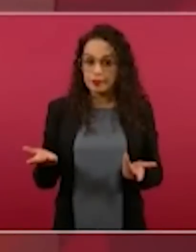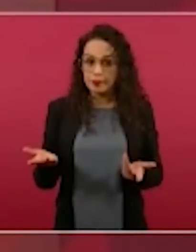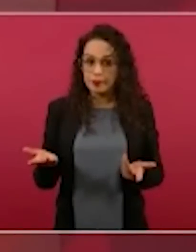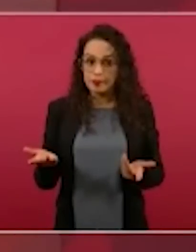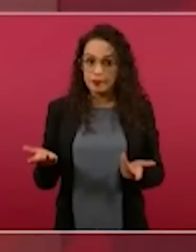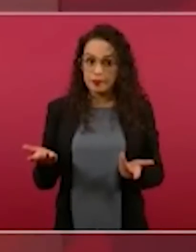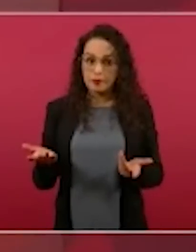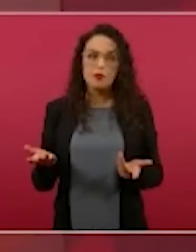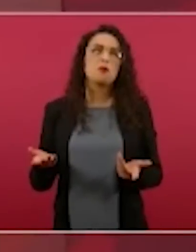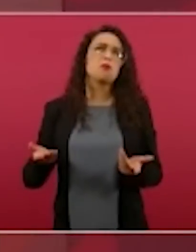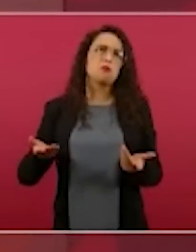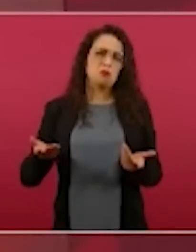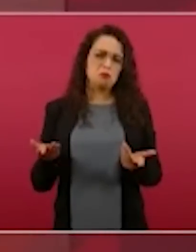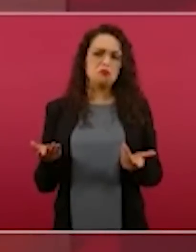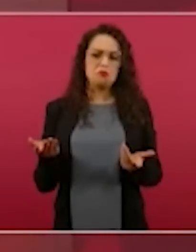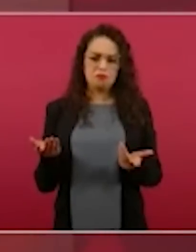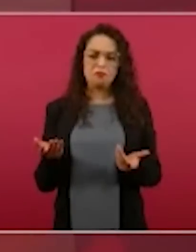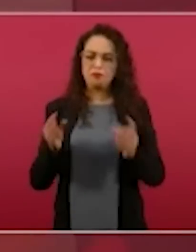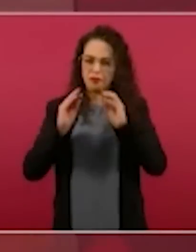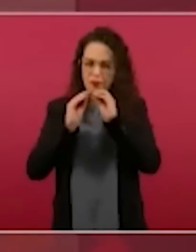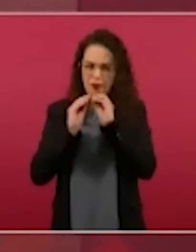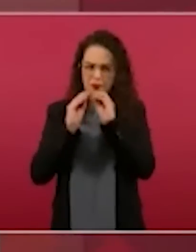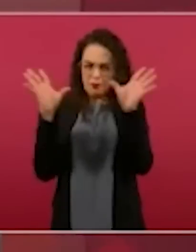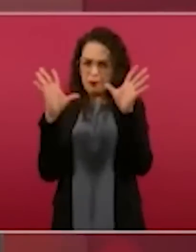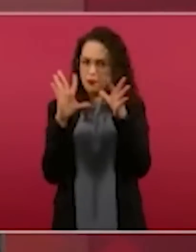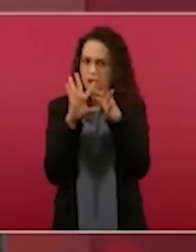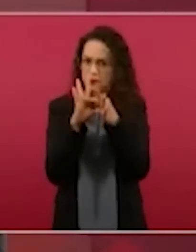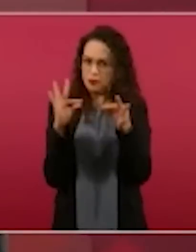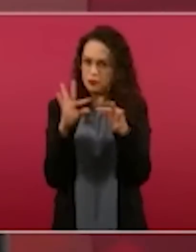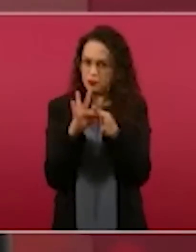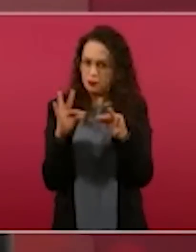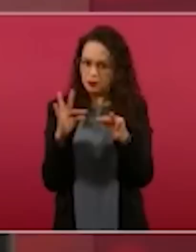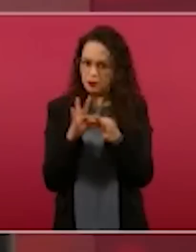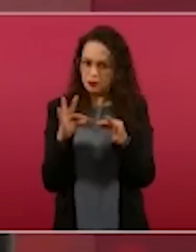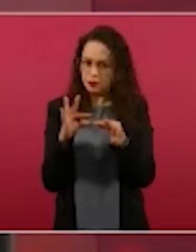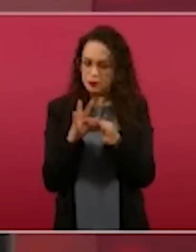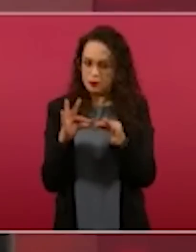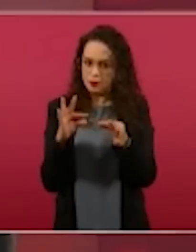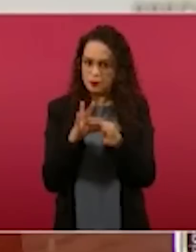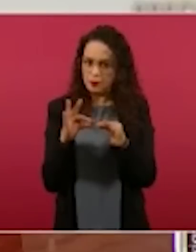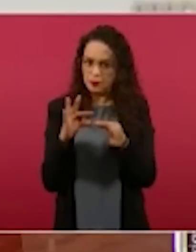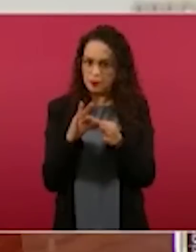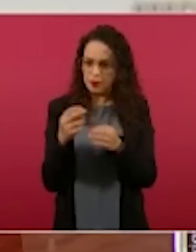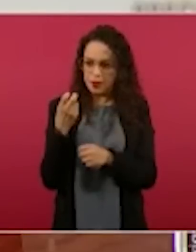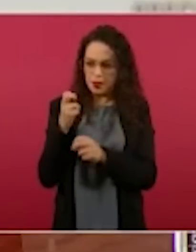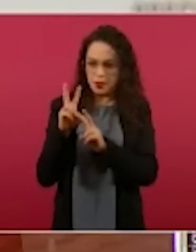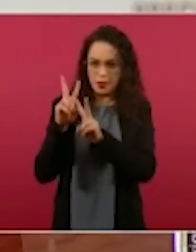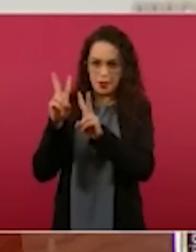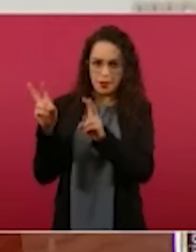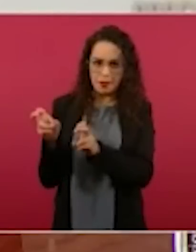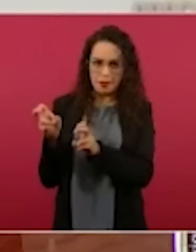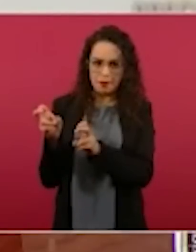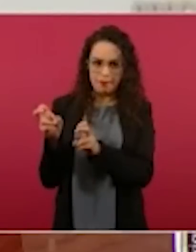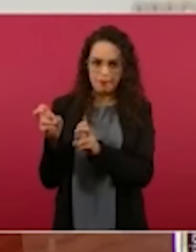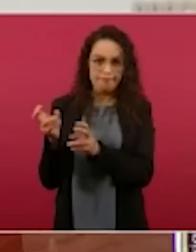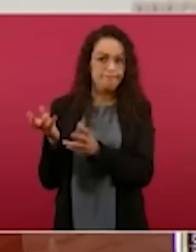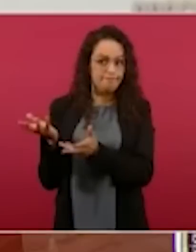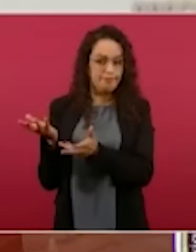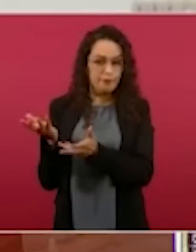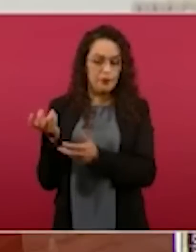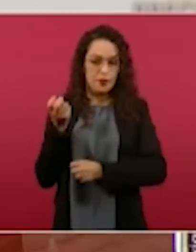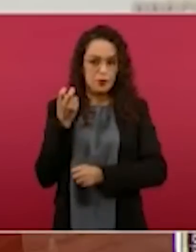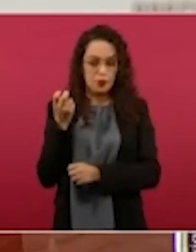Hablando con claridad sobre estos casos, por eso